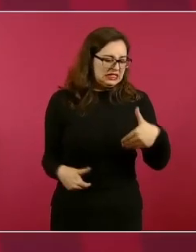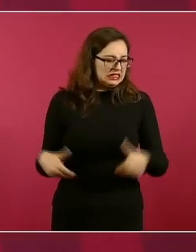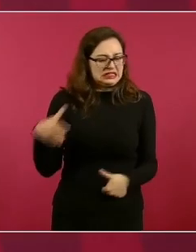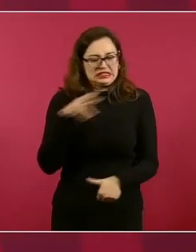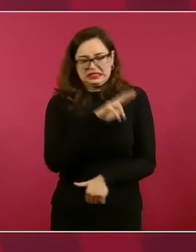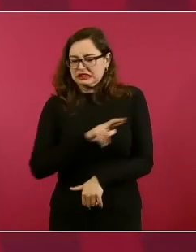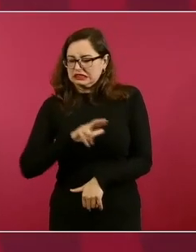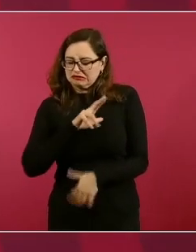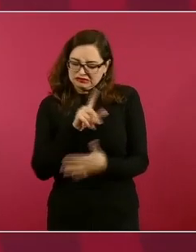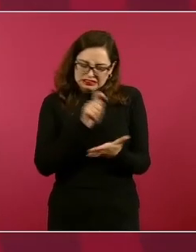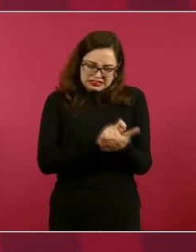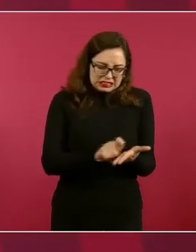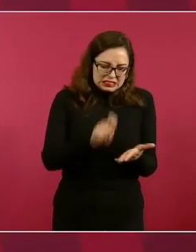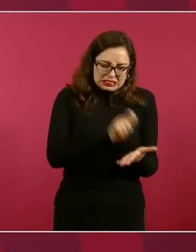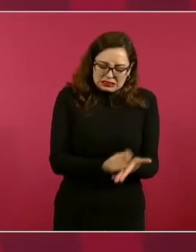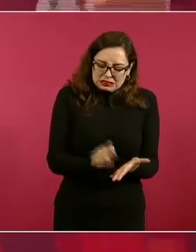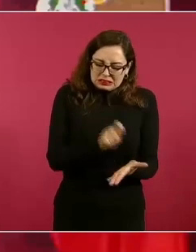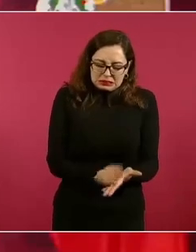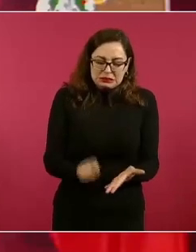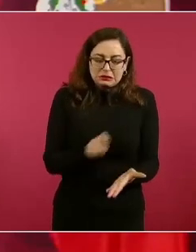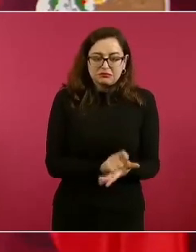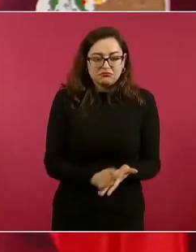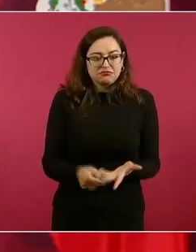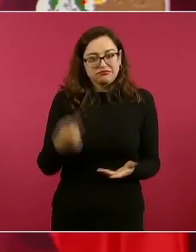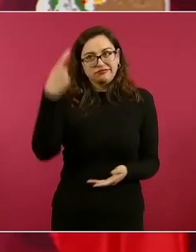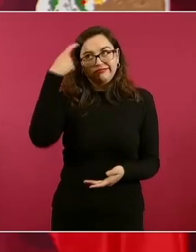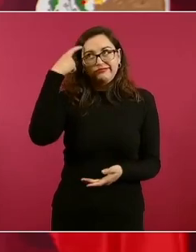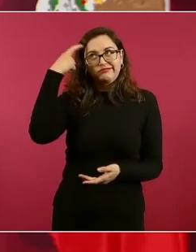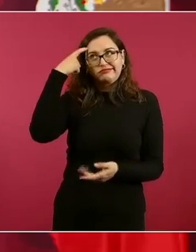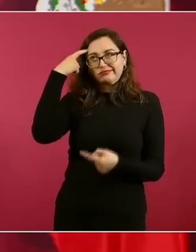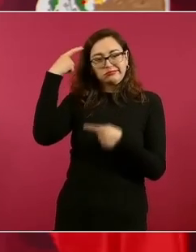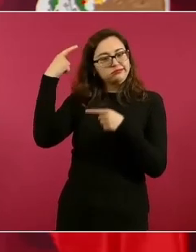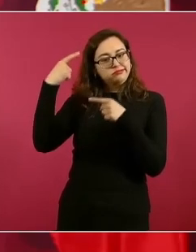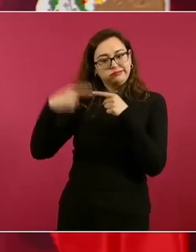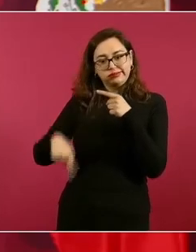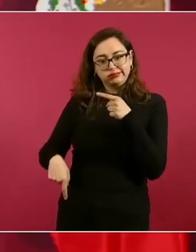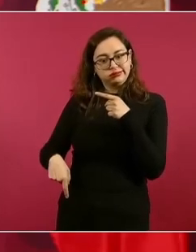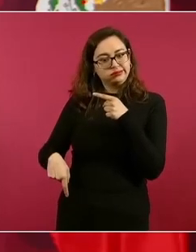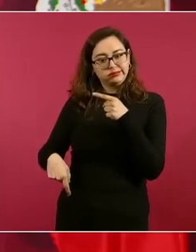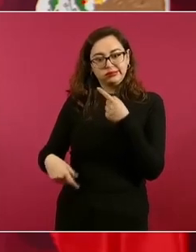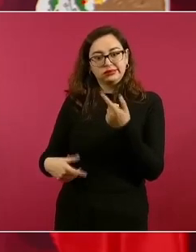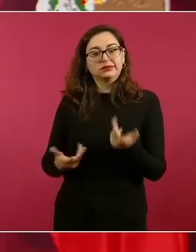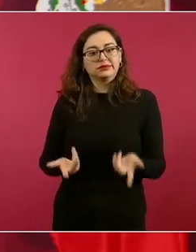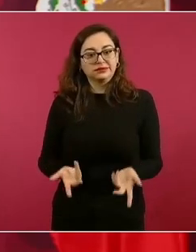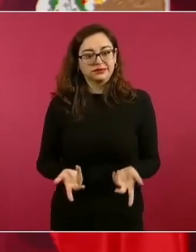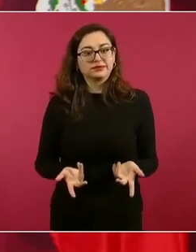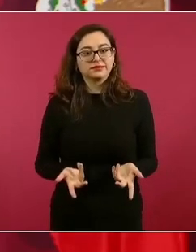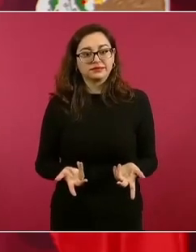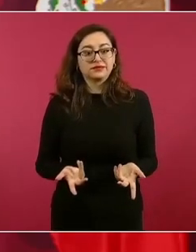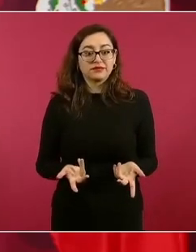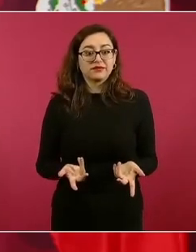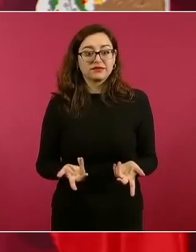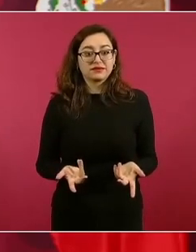eso nos tiene que ver con